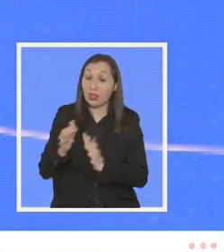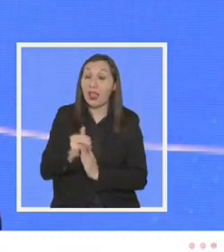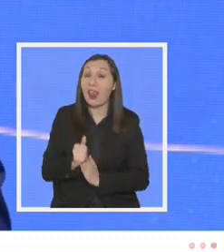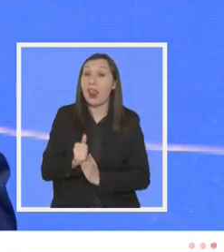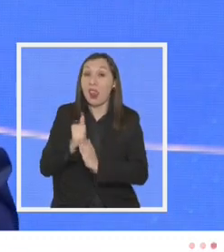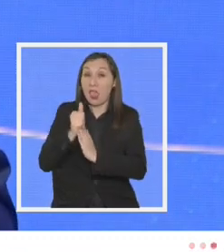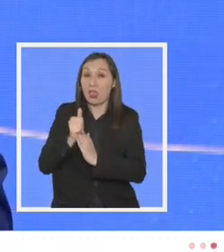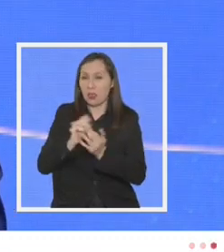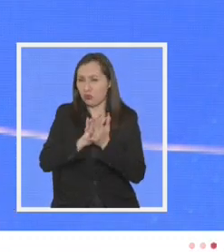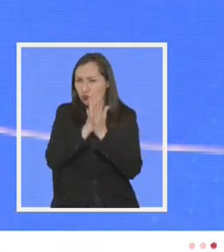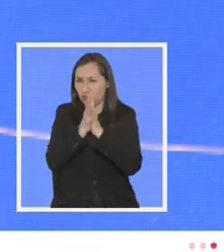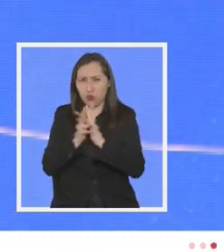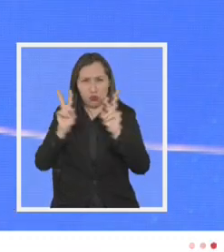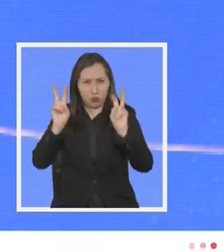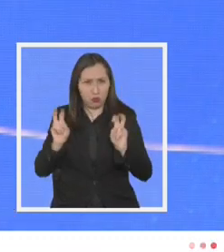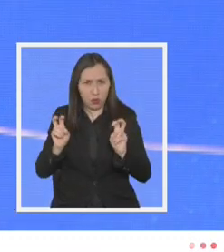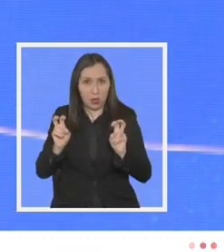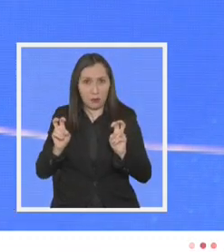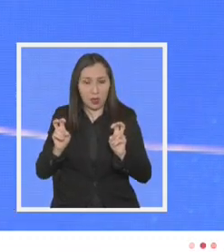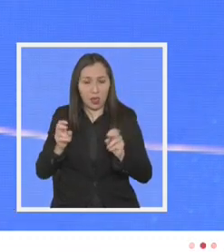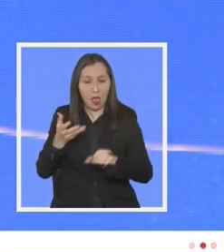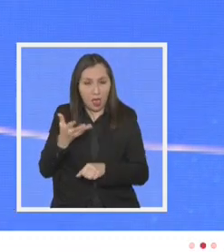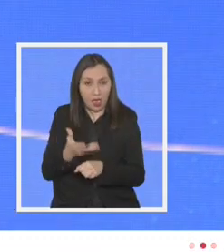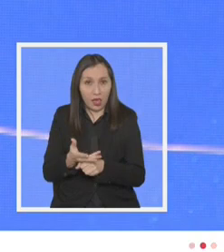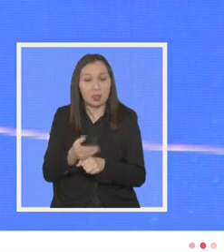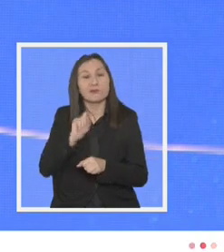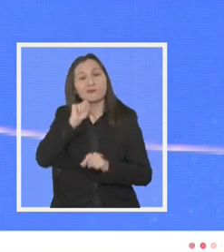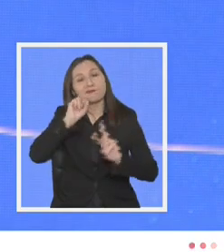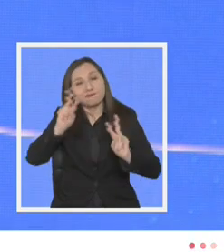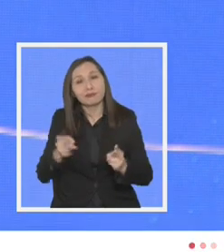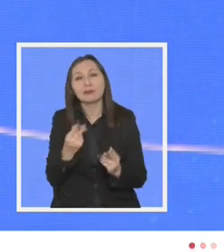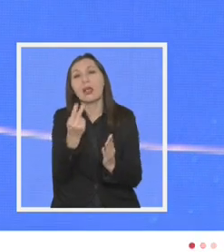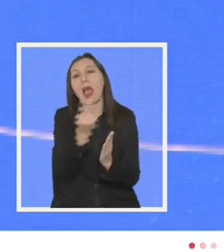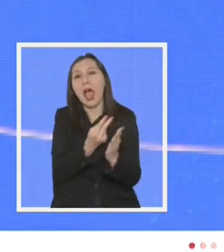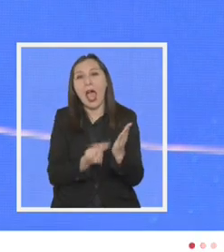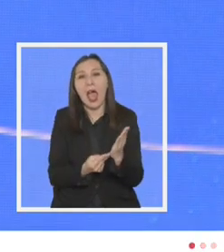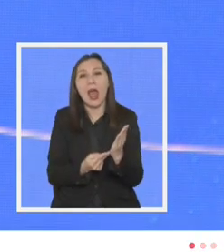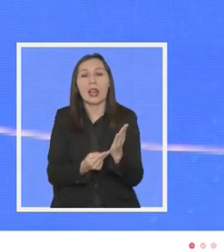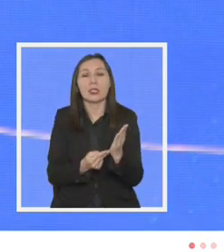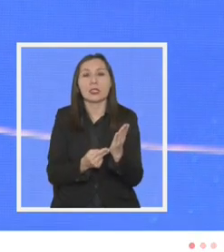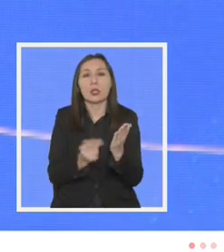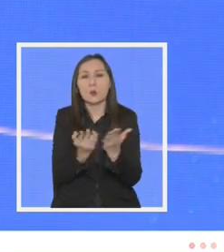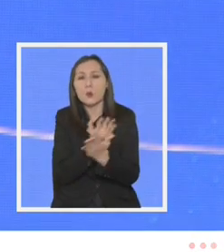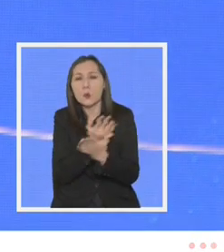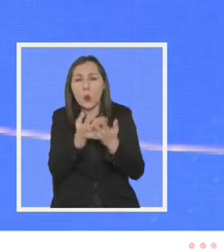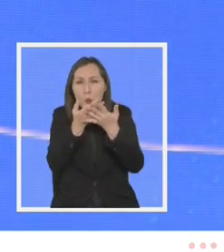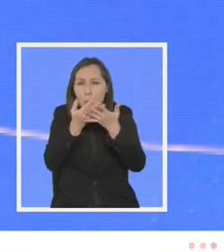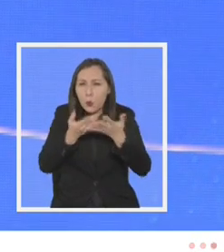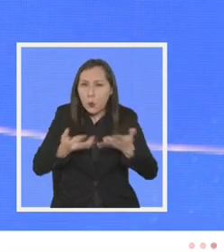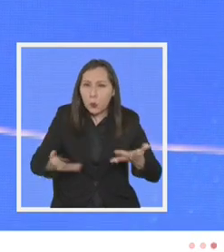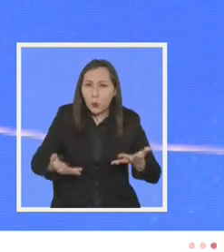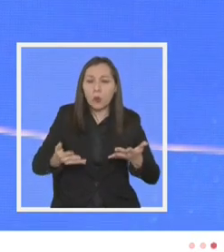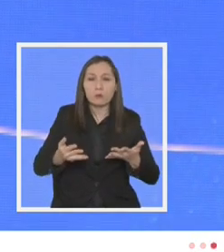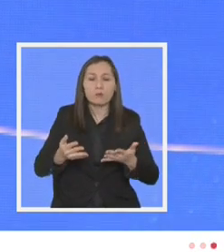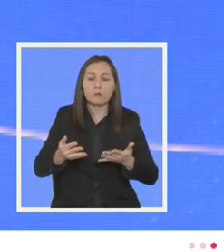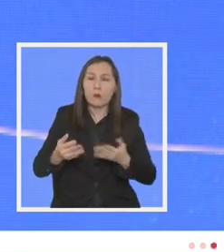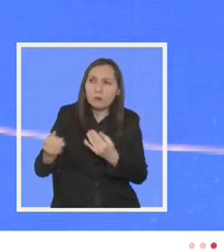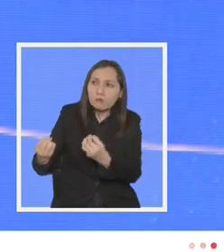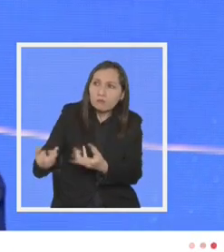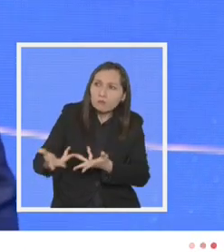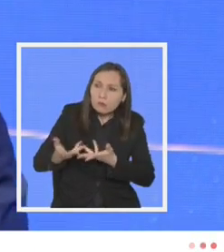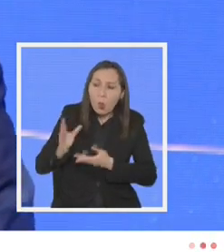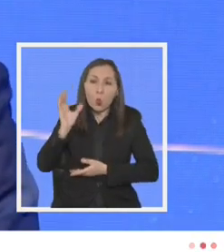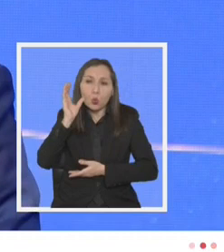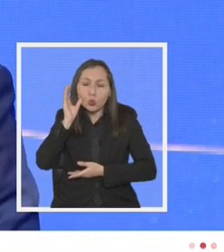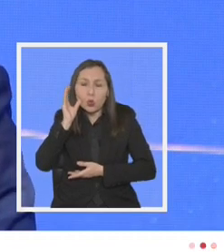el liderazgo en todas sus formas es el arte de la porosidad, de escuchar y